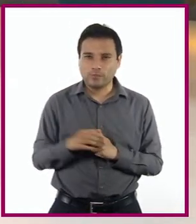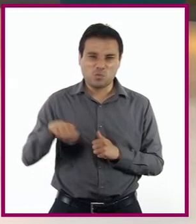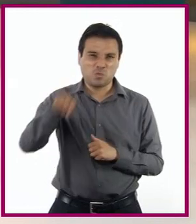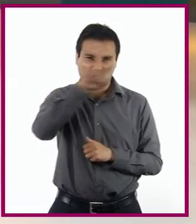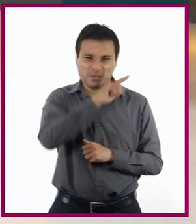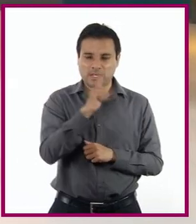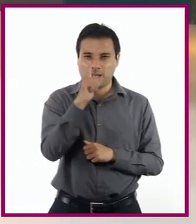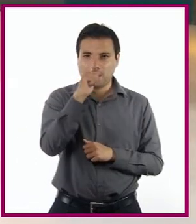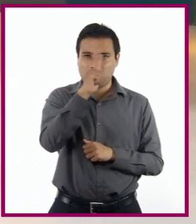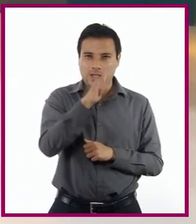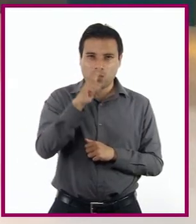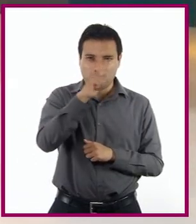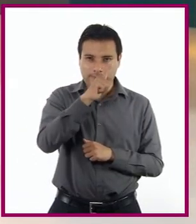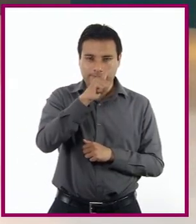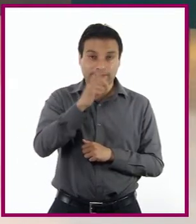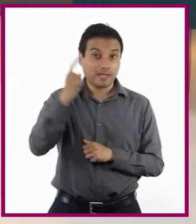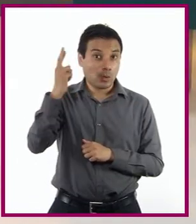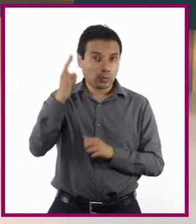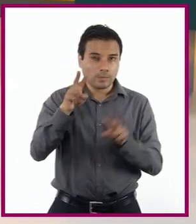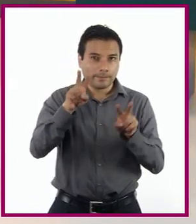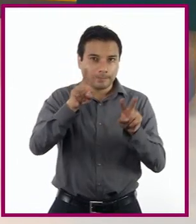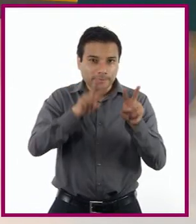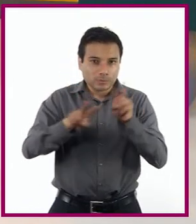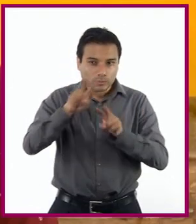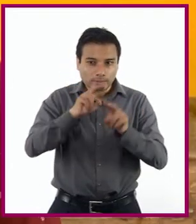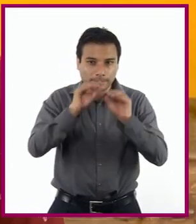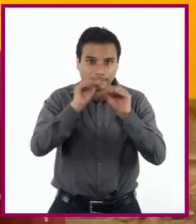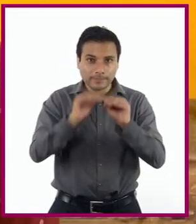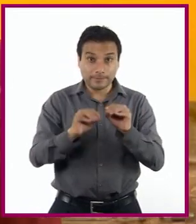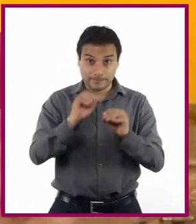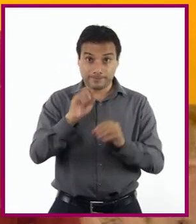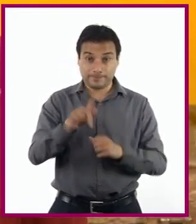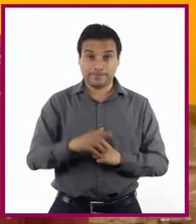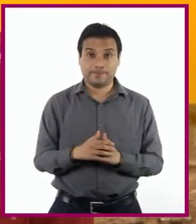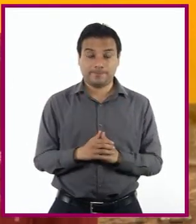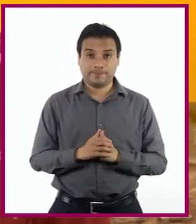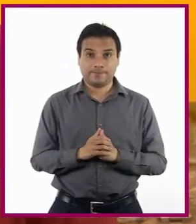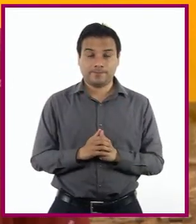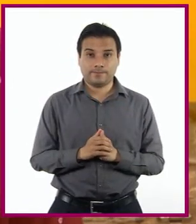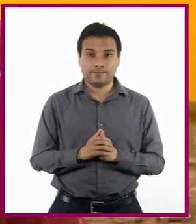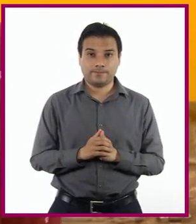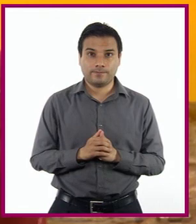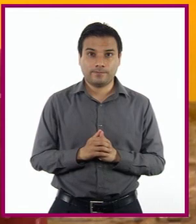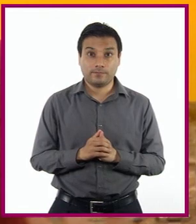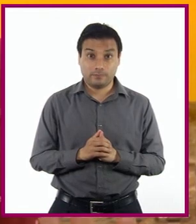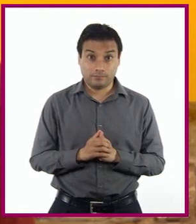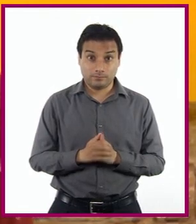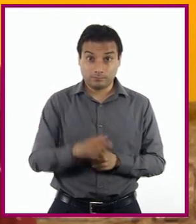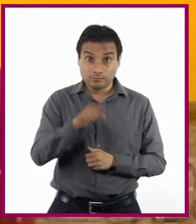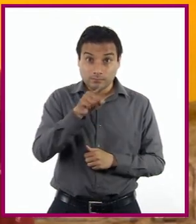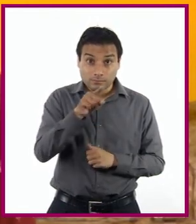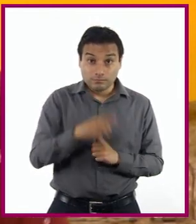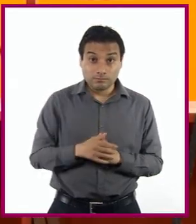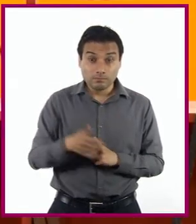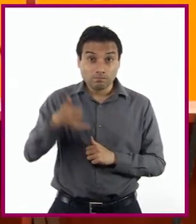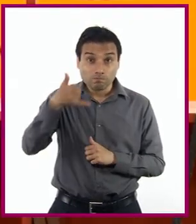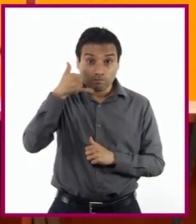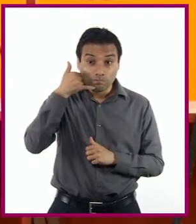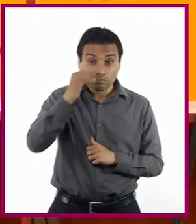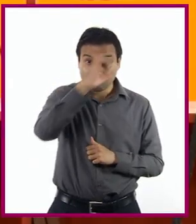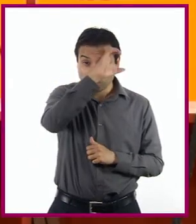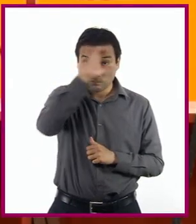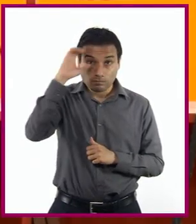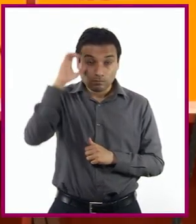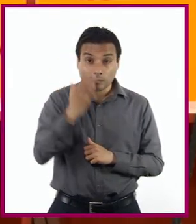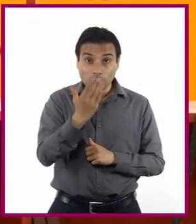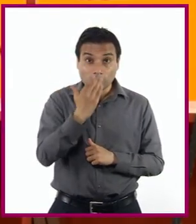profesionales, pero sin necesidad de grandes recursos. Y si no tenemos acceso a una cámara de celular, no se